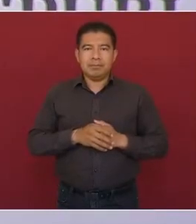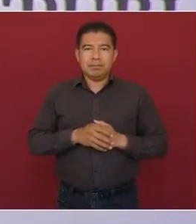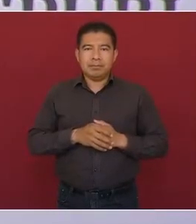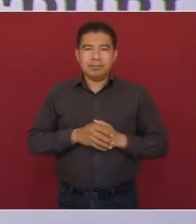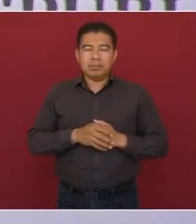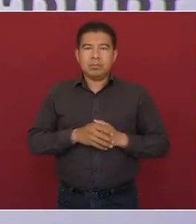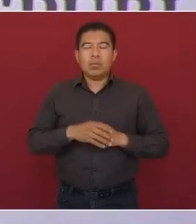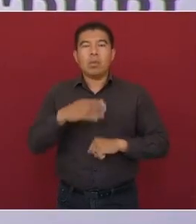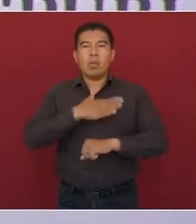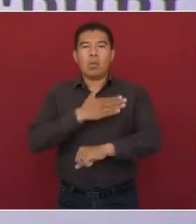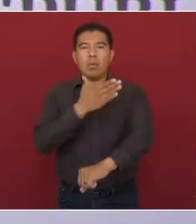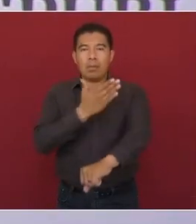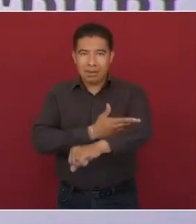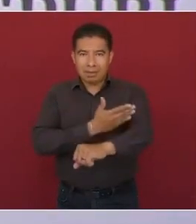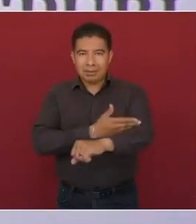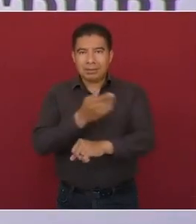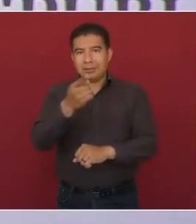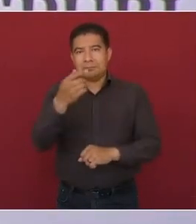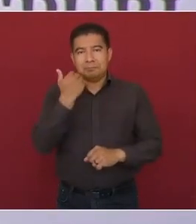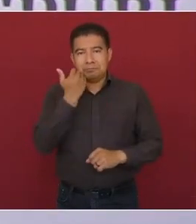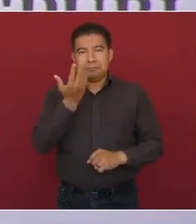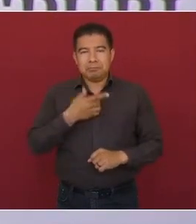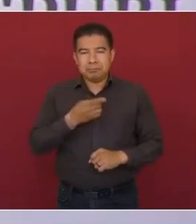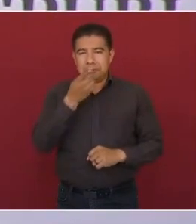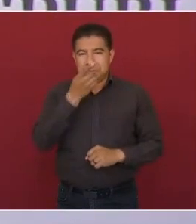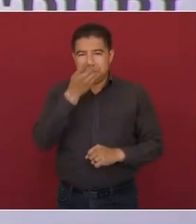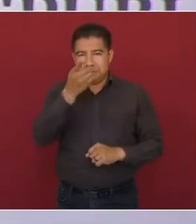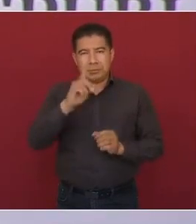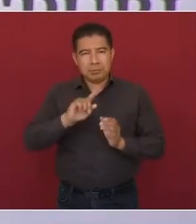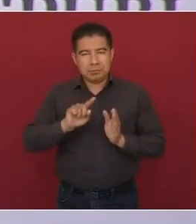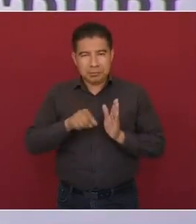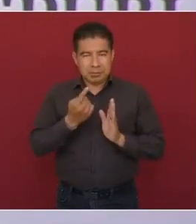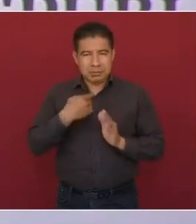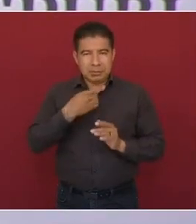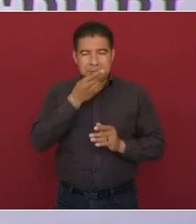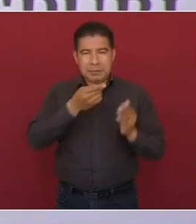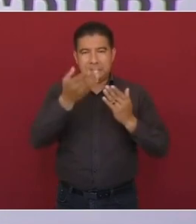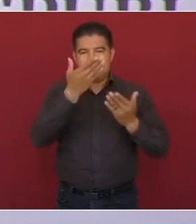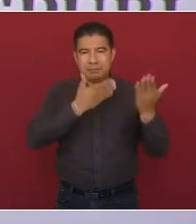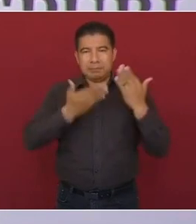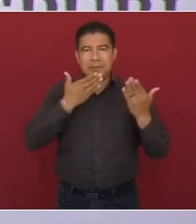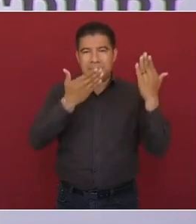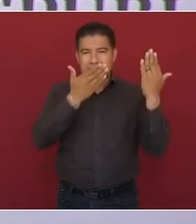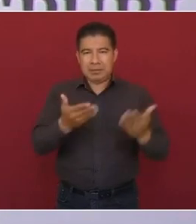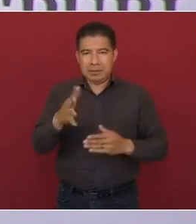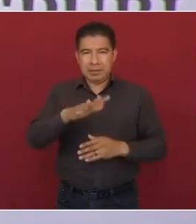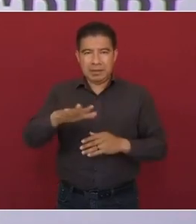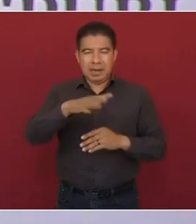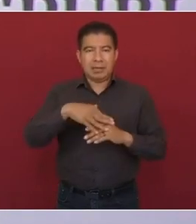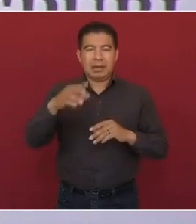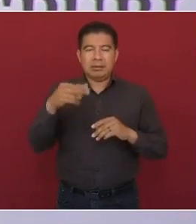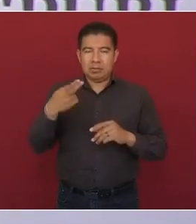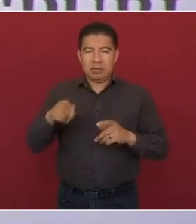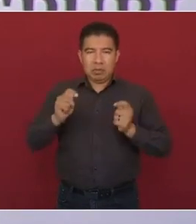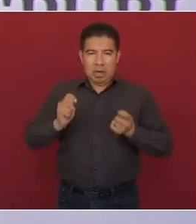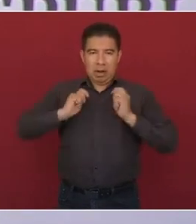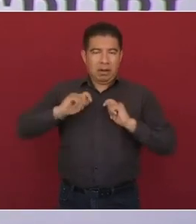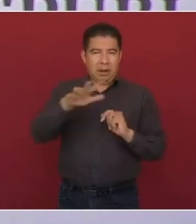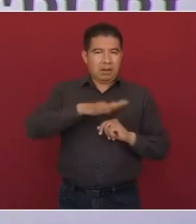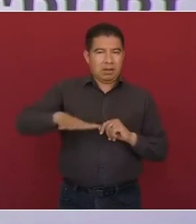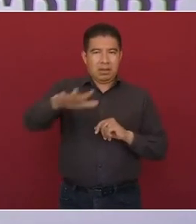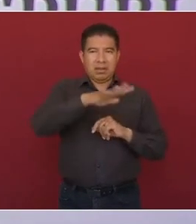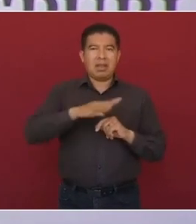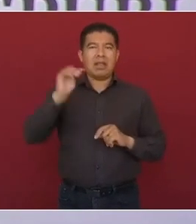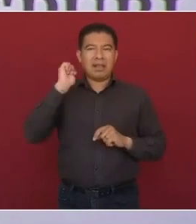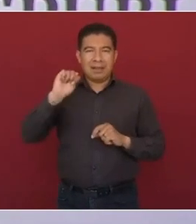Muy buenas tardes. Quiero darles nuevamente la bienvenida en nombre del pueblo de Tabasco a este paraíso